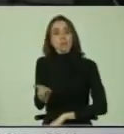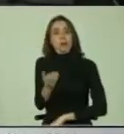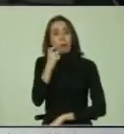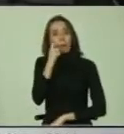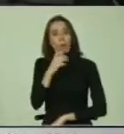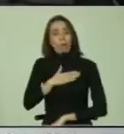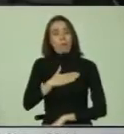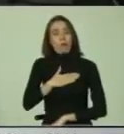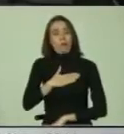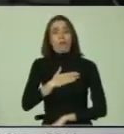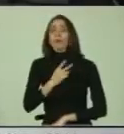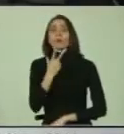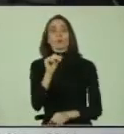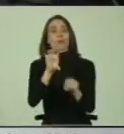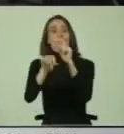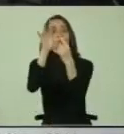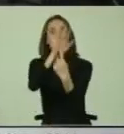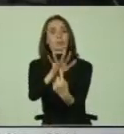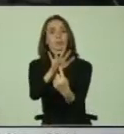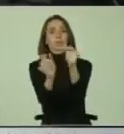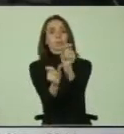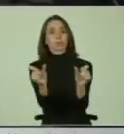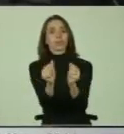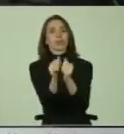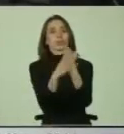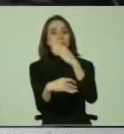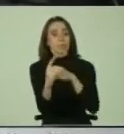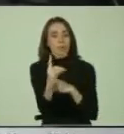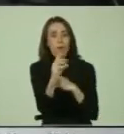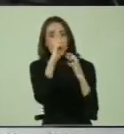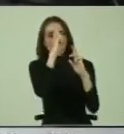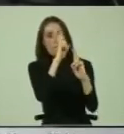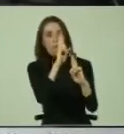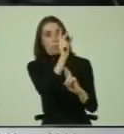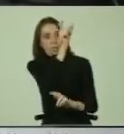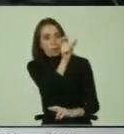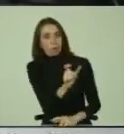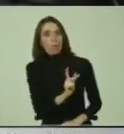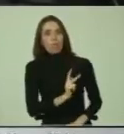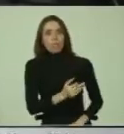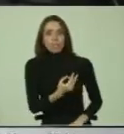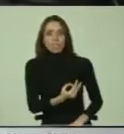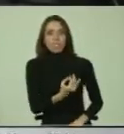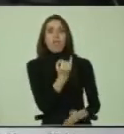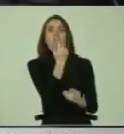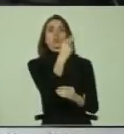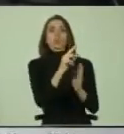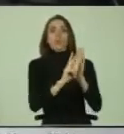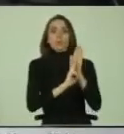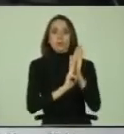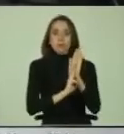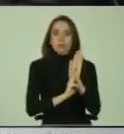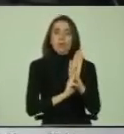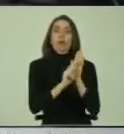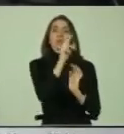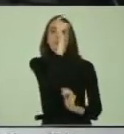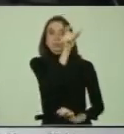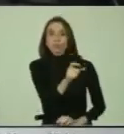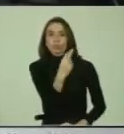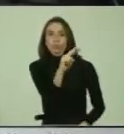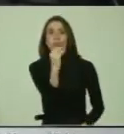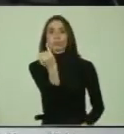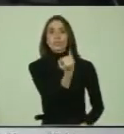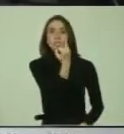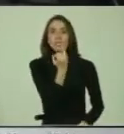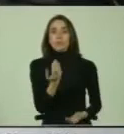a no discriminar a las personas con discapacidad, a respetar su dignidad, identidad, autonomía e independencia,